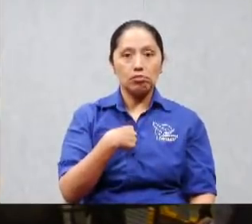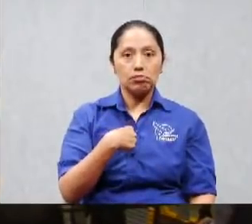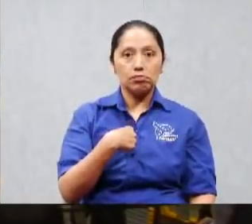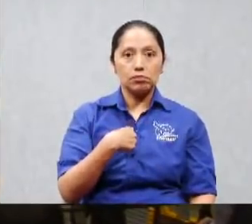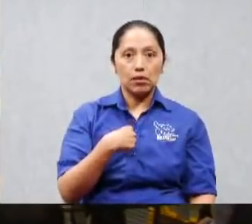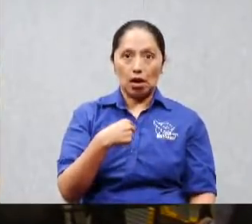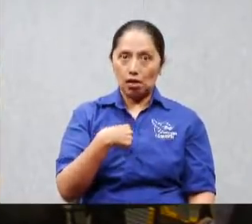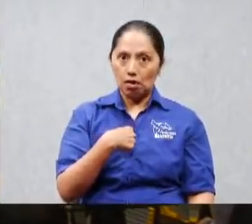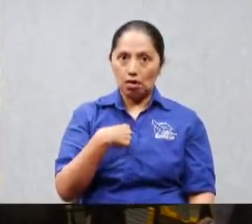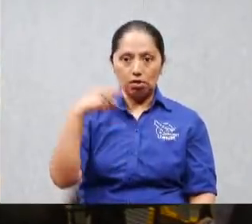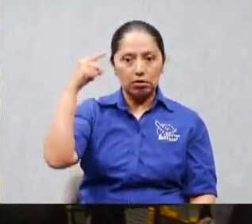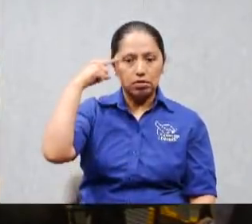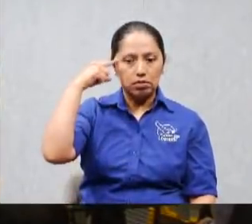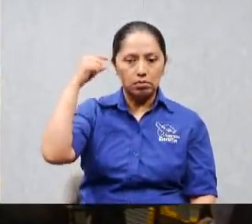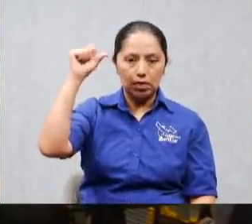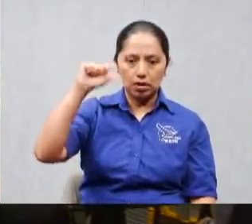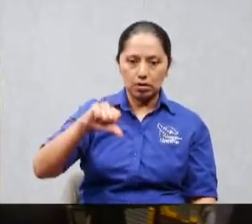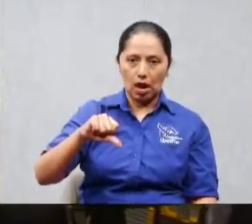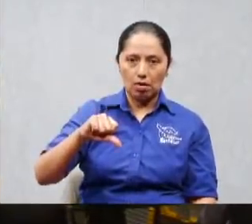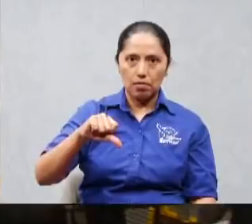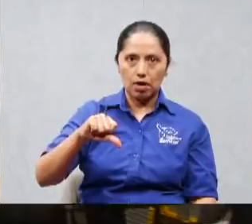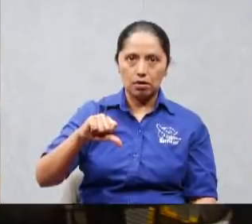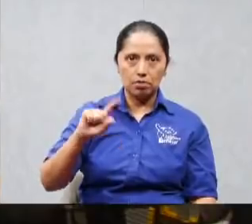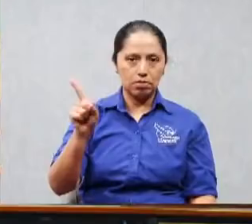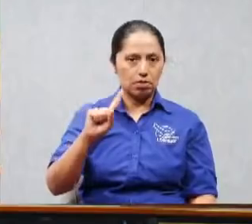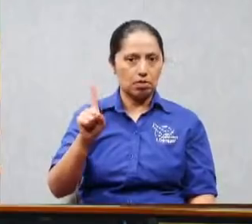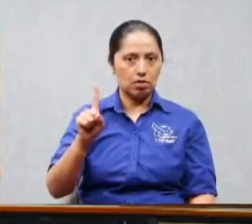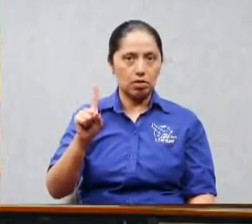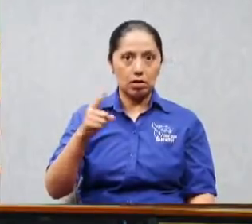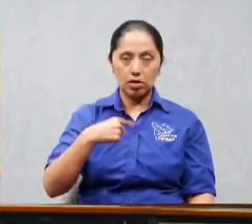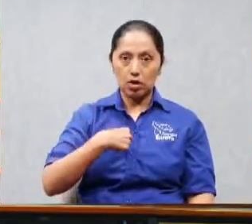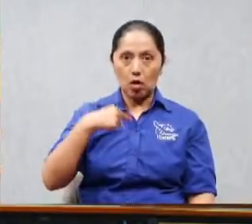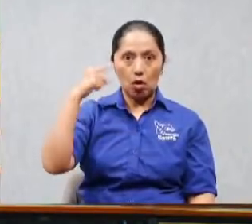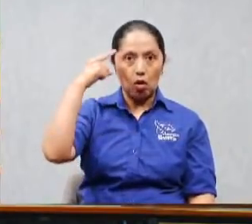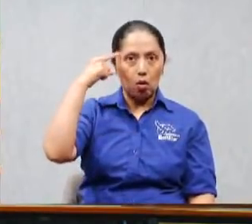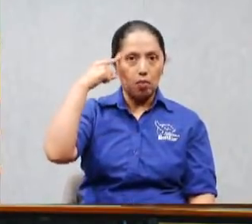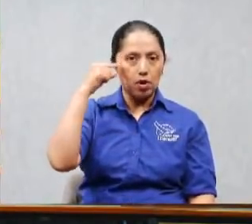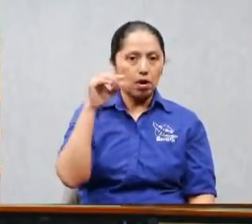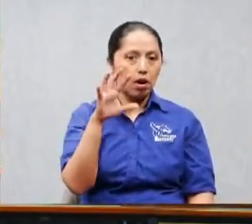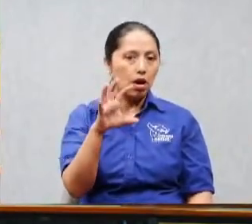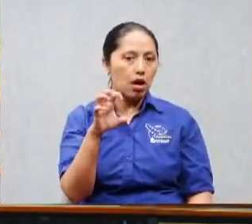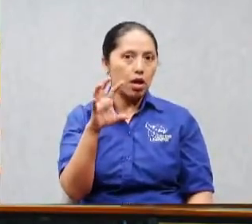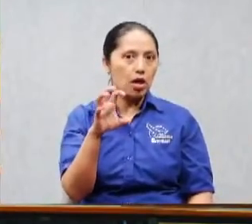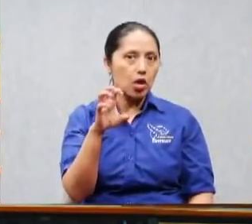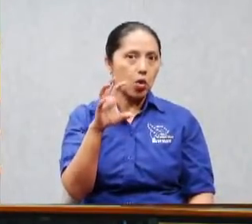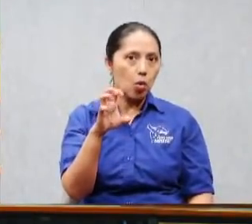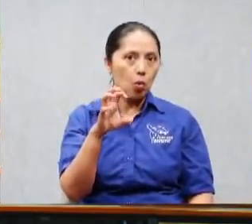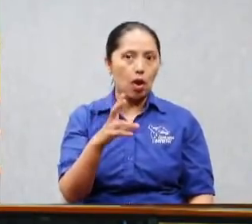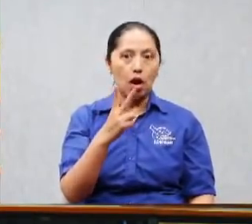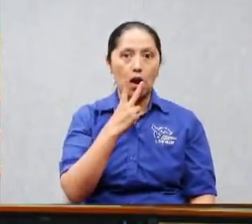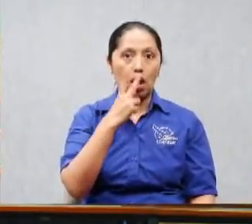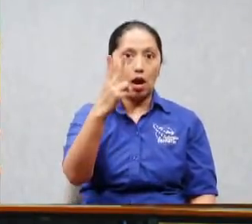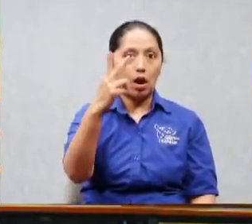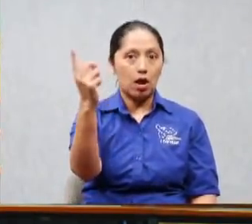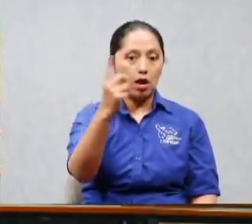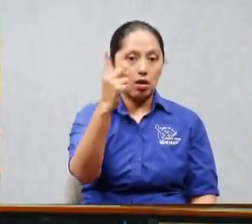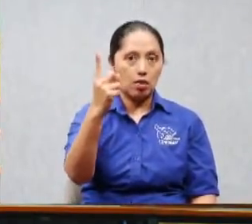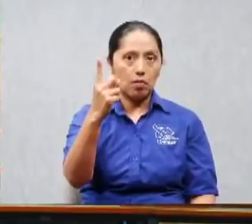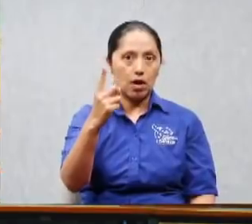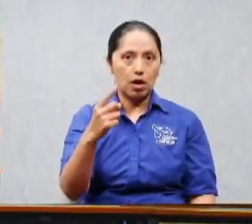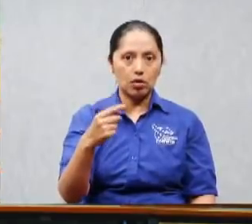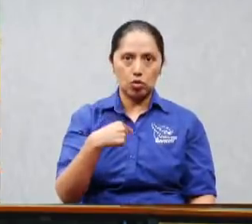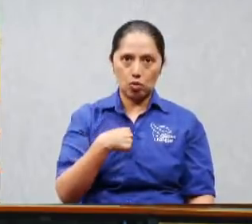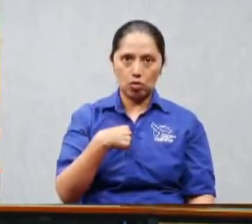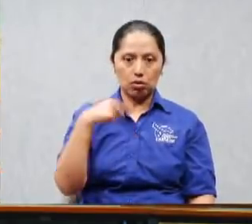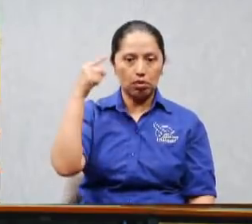pensando en quitarle la billetera a la hermana o quitarle el celular al hermano. Yo ni siquiera pasa por